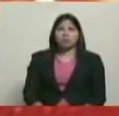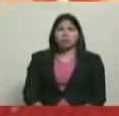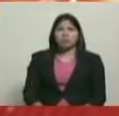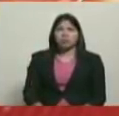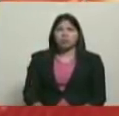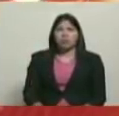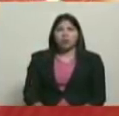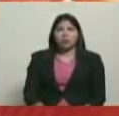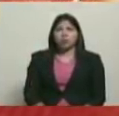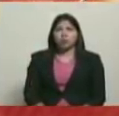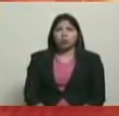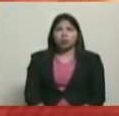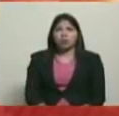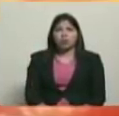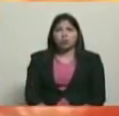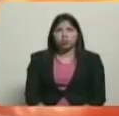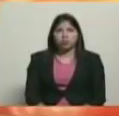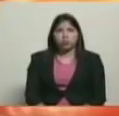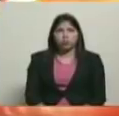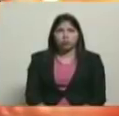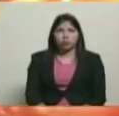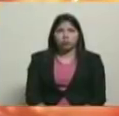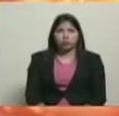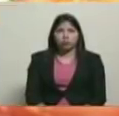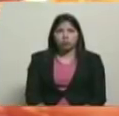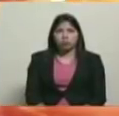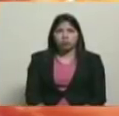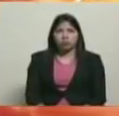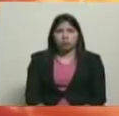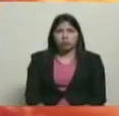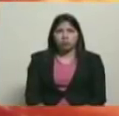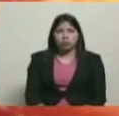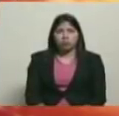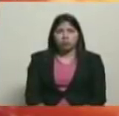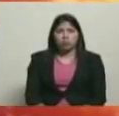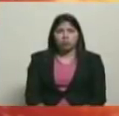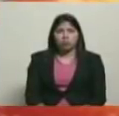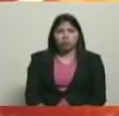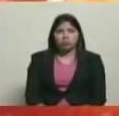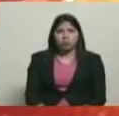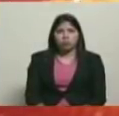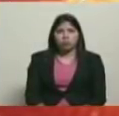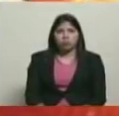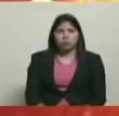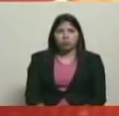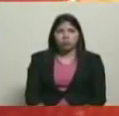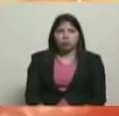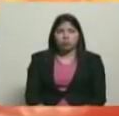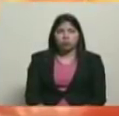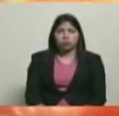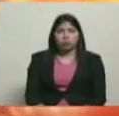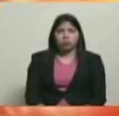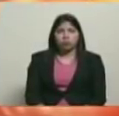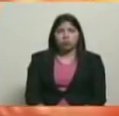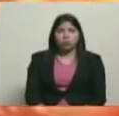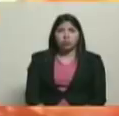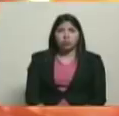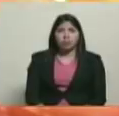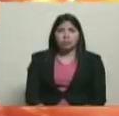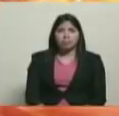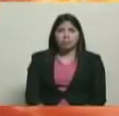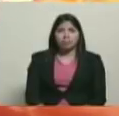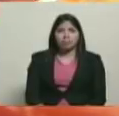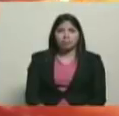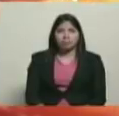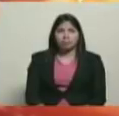que fue que no se presentó. O de no presentarse a acto porque que no lo dejan llegar. Mentira. Mentira. Es que no va gente, no va gente. La gente es